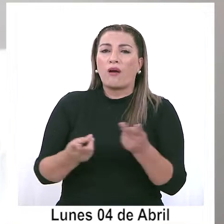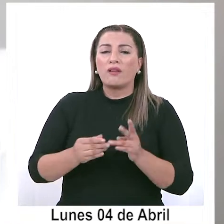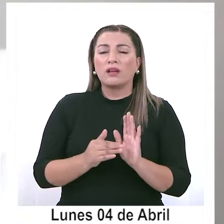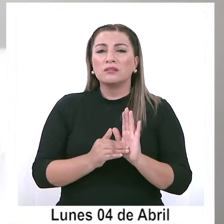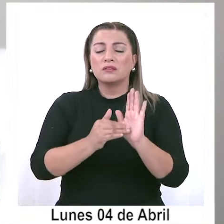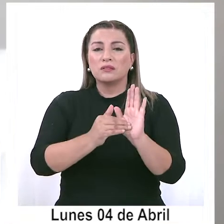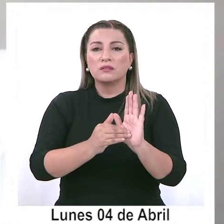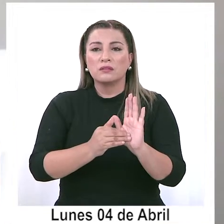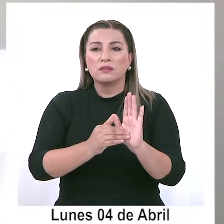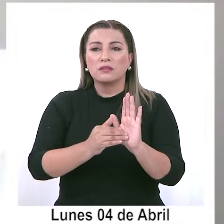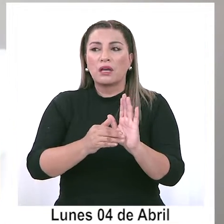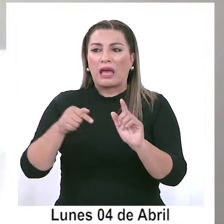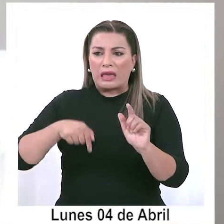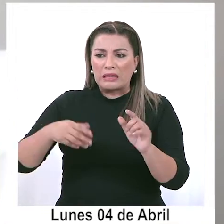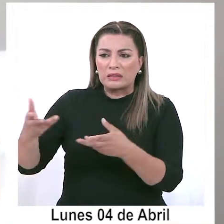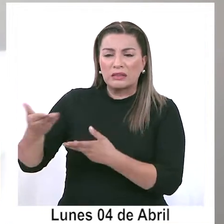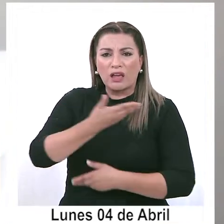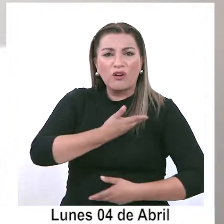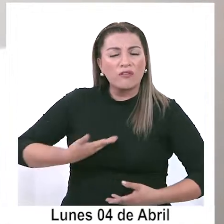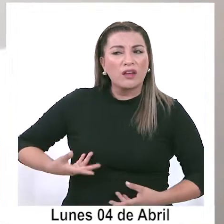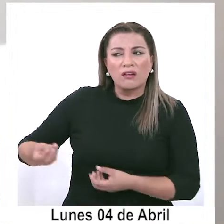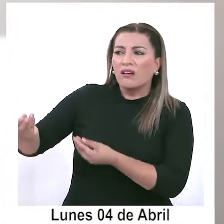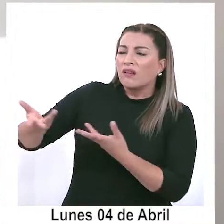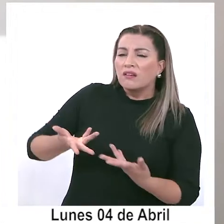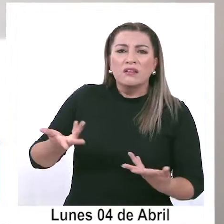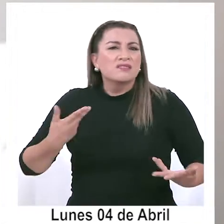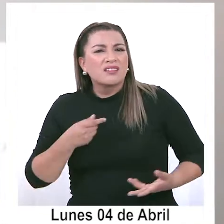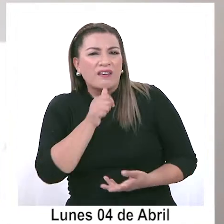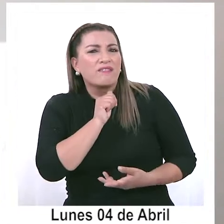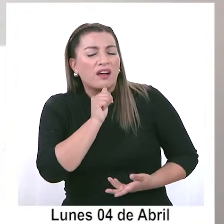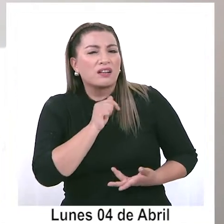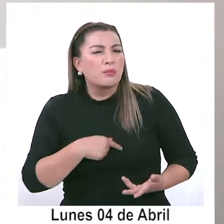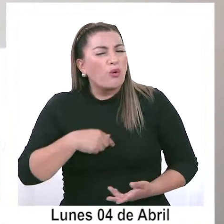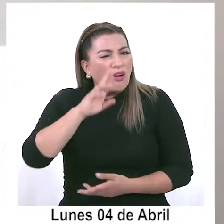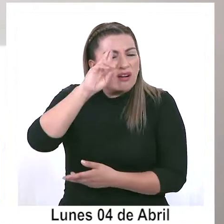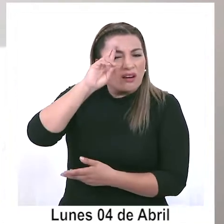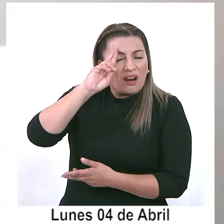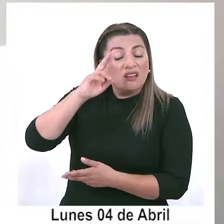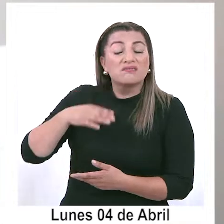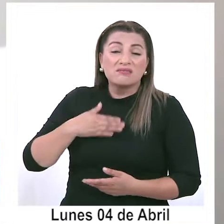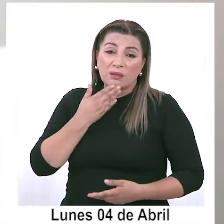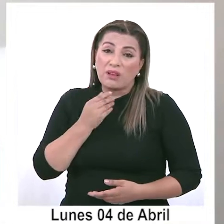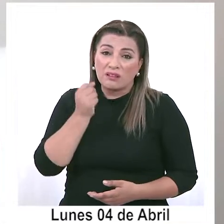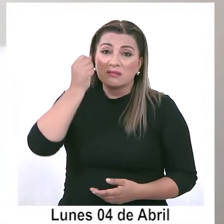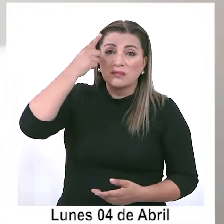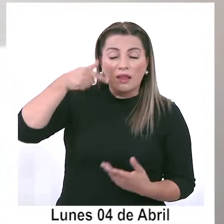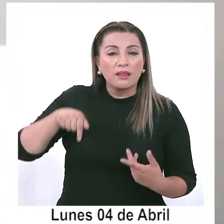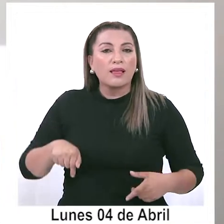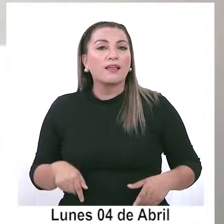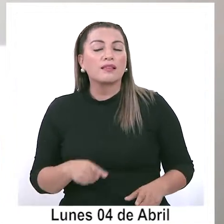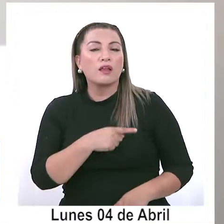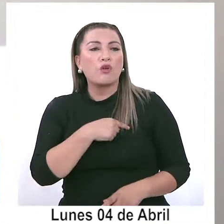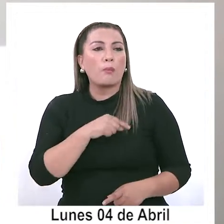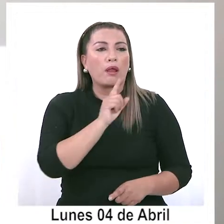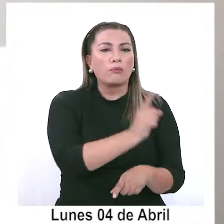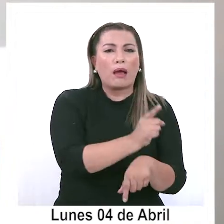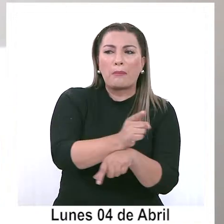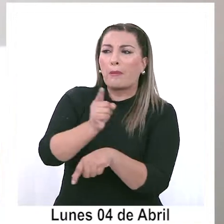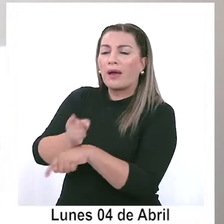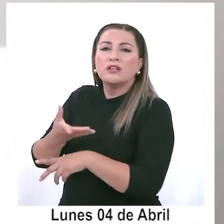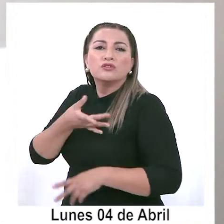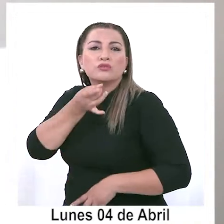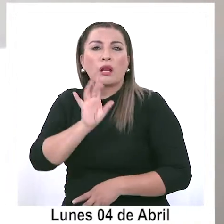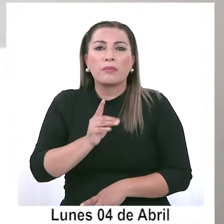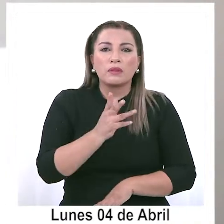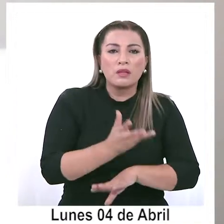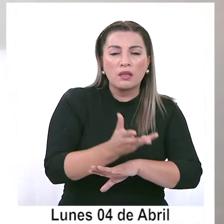invitados a este gobierno, pero no habían sido considerados. Y es obviamente extraño e incomprensible que en este nombramiento solamente